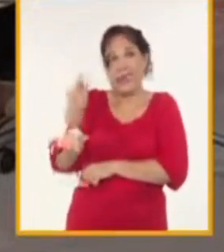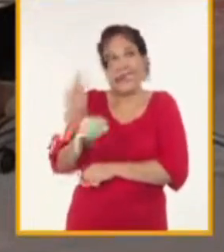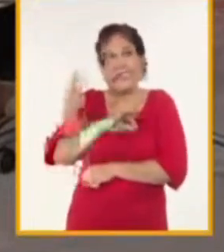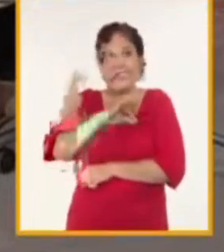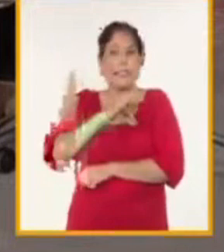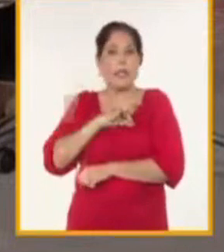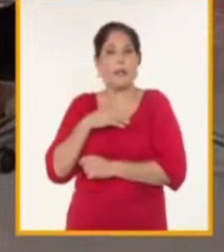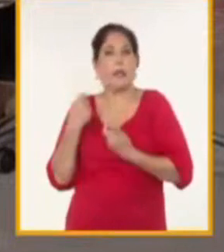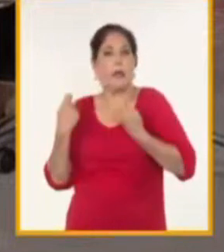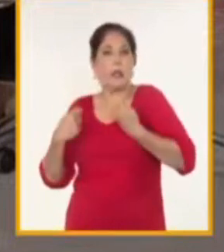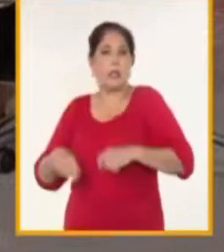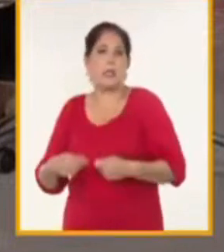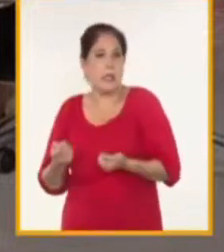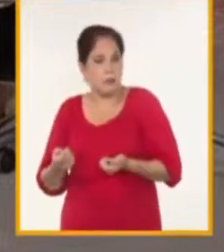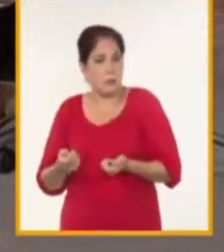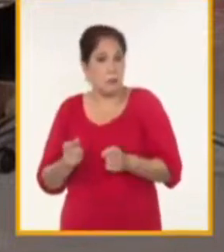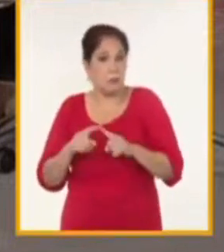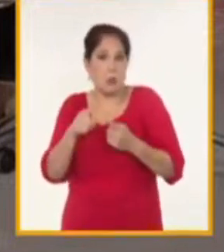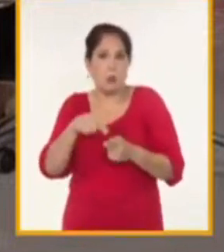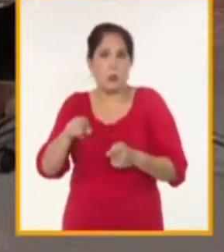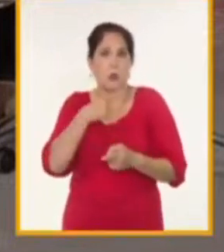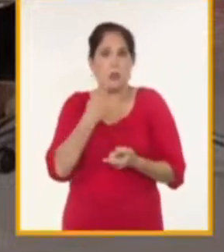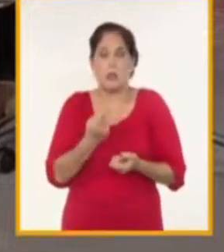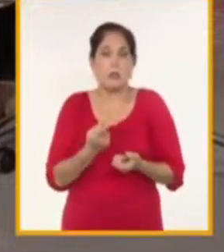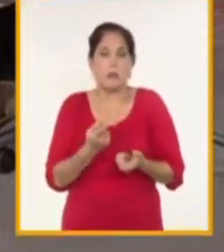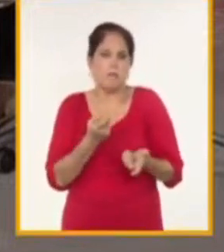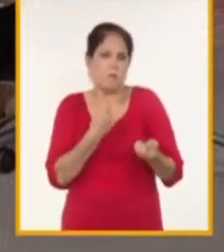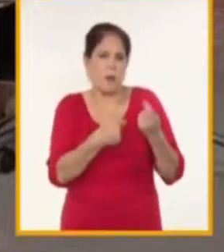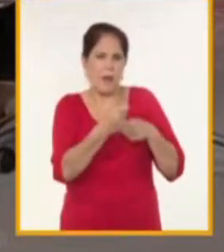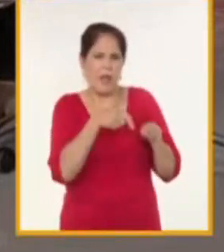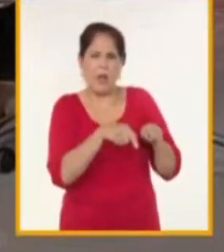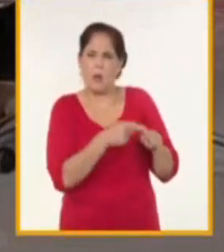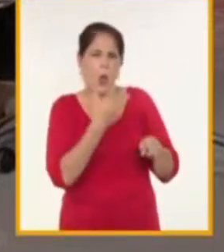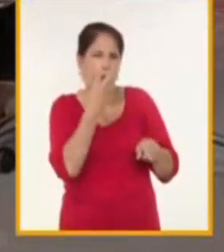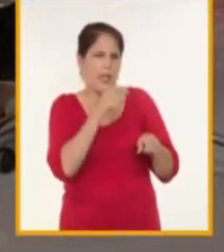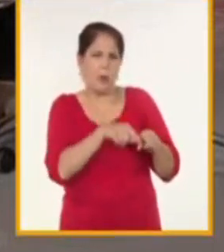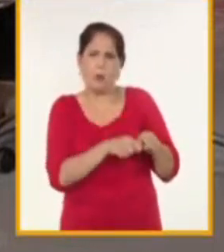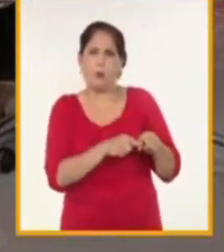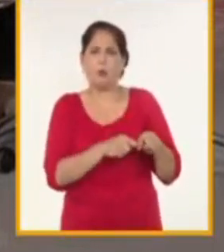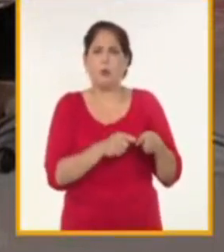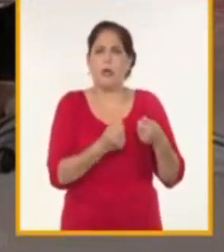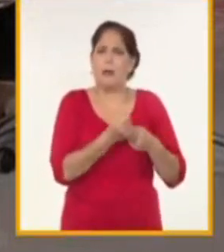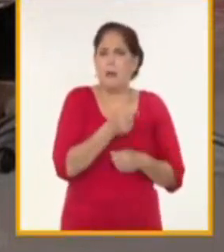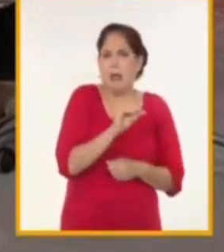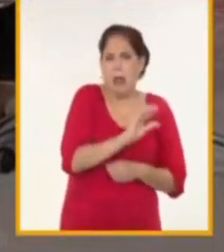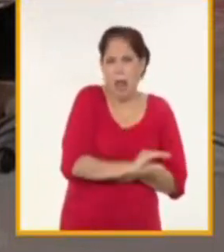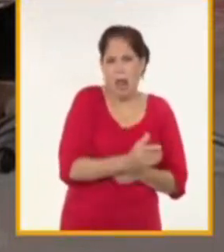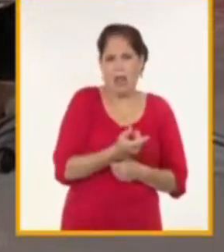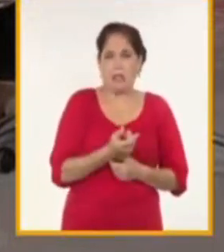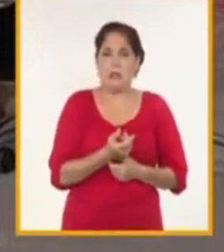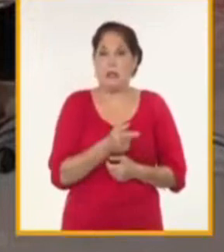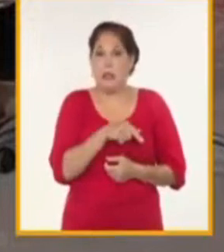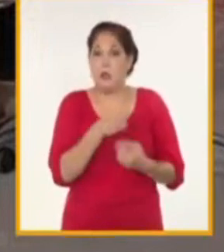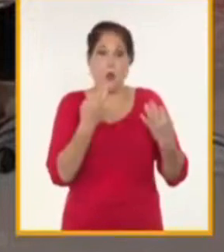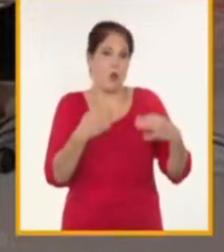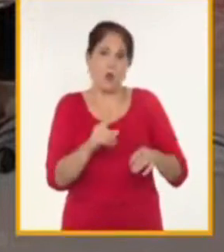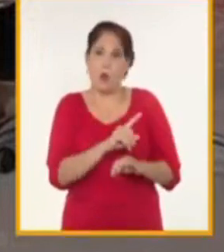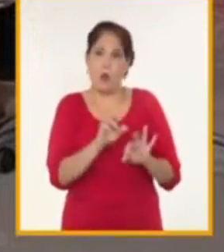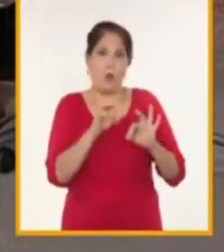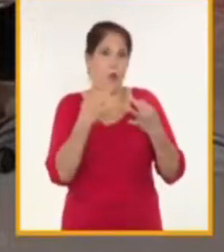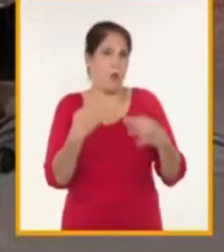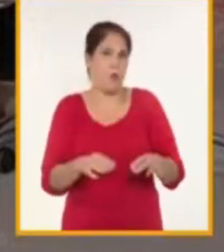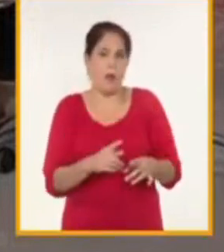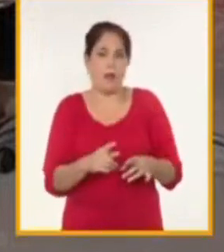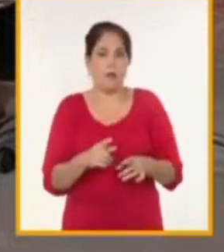puedan retirarse, porque como usted decía, no encuentran el mercado propicio o no tienen la finanza suficiente, lo que no es normal es que haya